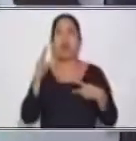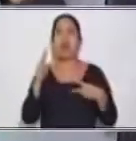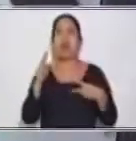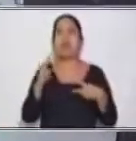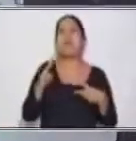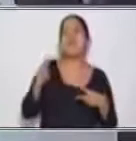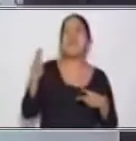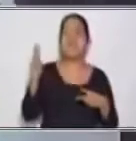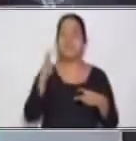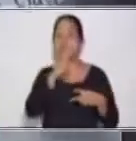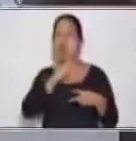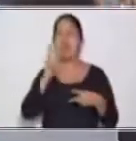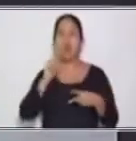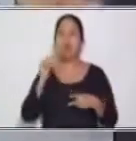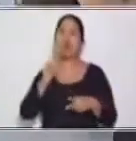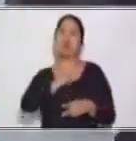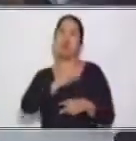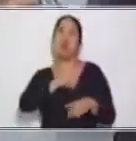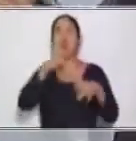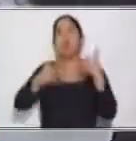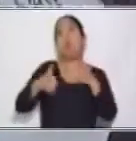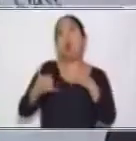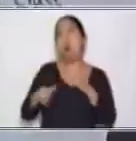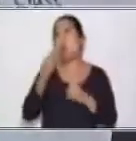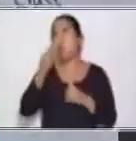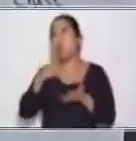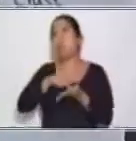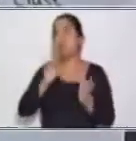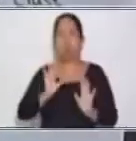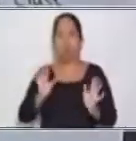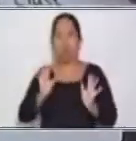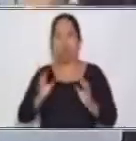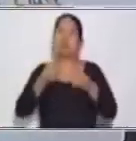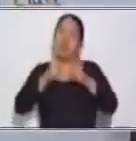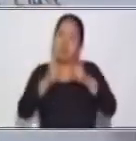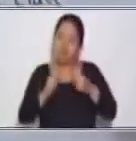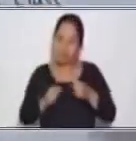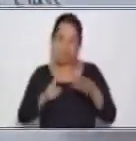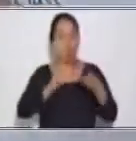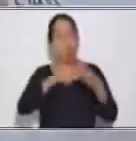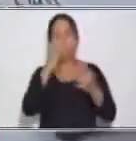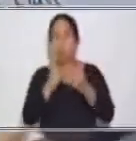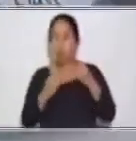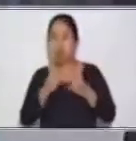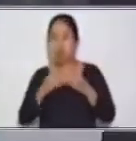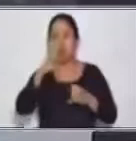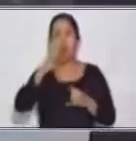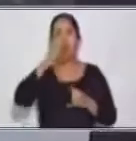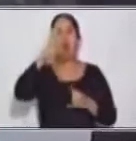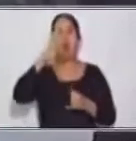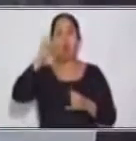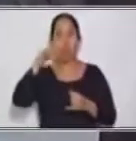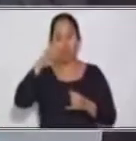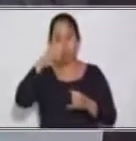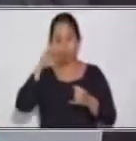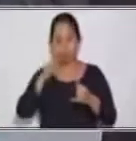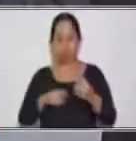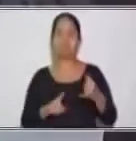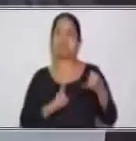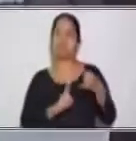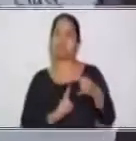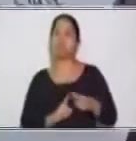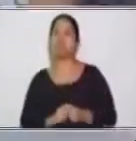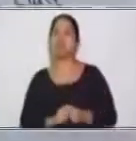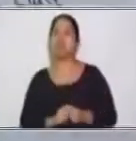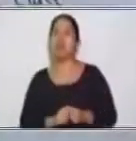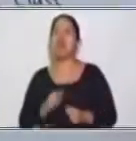jugar, saltando. No, el verbo es el ya conjugado. Y por último, estamos viendo el objeto. Asimismo, acá, estamos viendo el